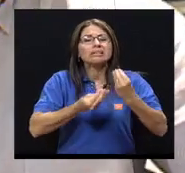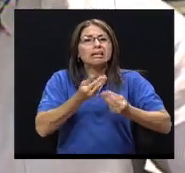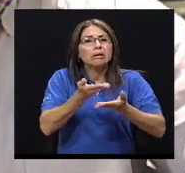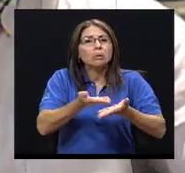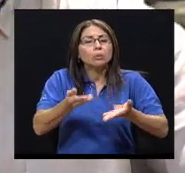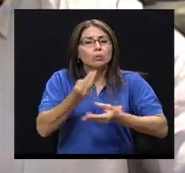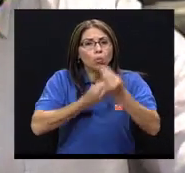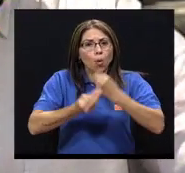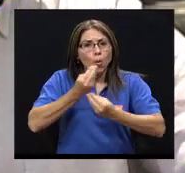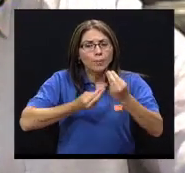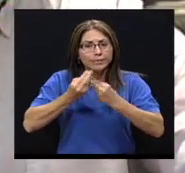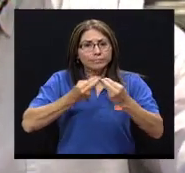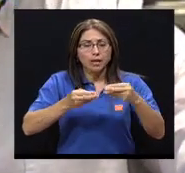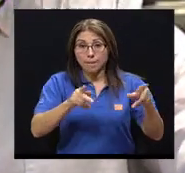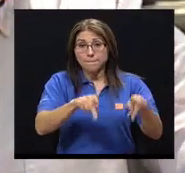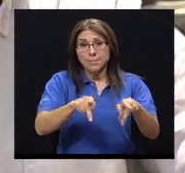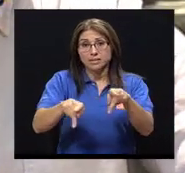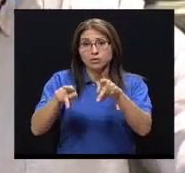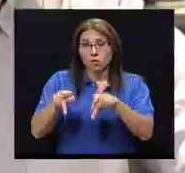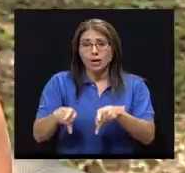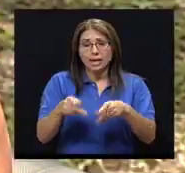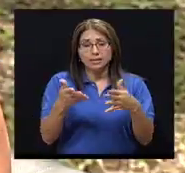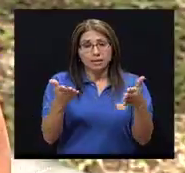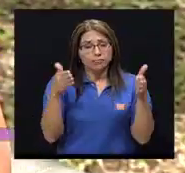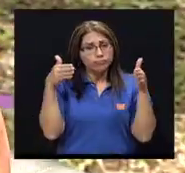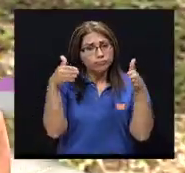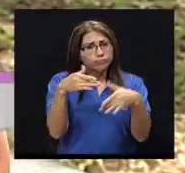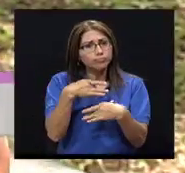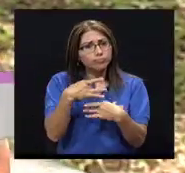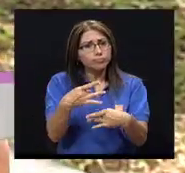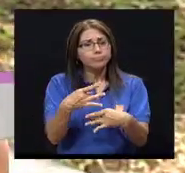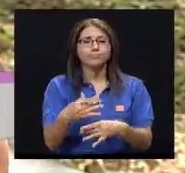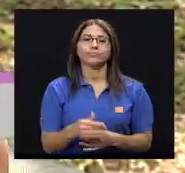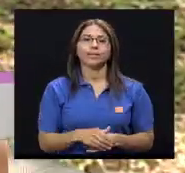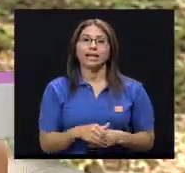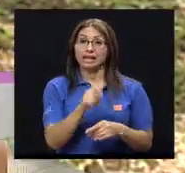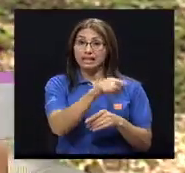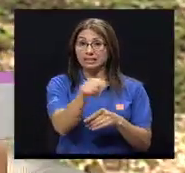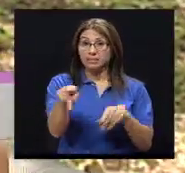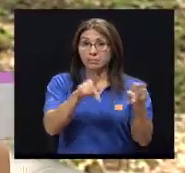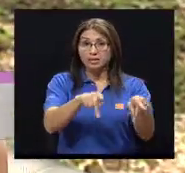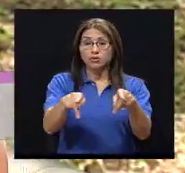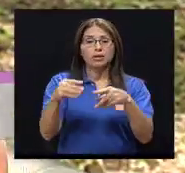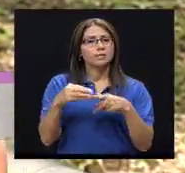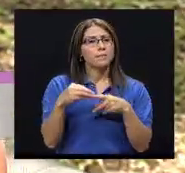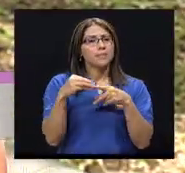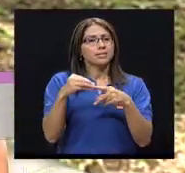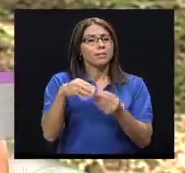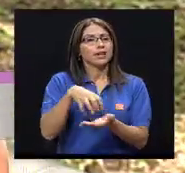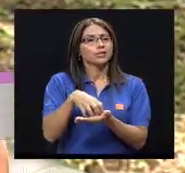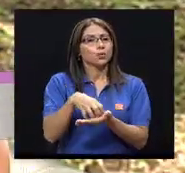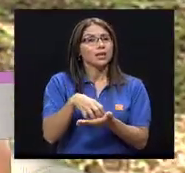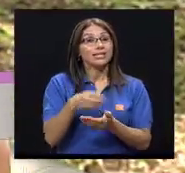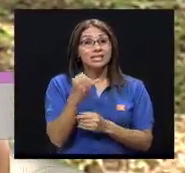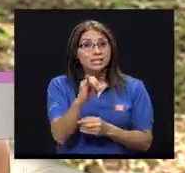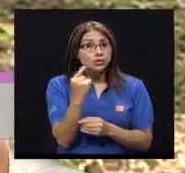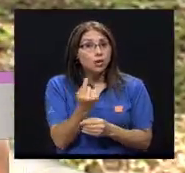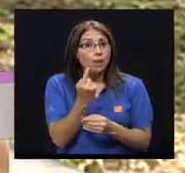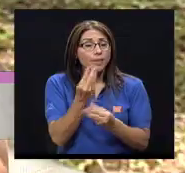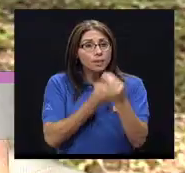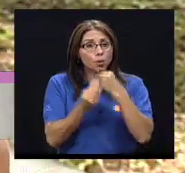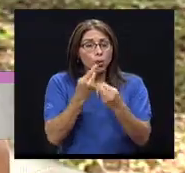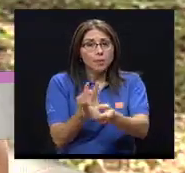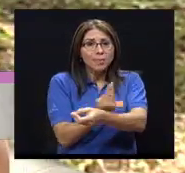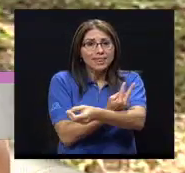entran en este tipo de regímenes? Bueno, las principales dudas tienen que ver si están obteniendo todos los nutrientes, porque